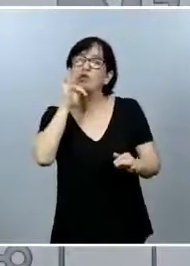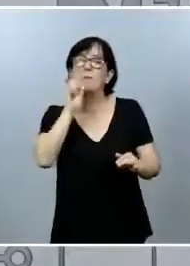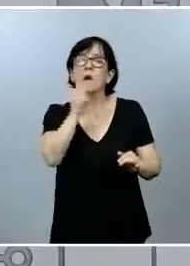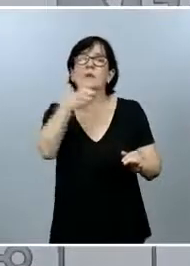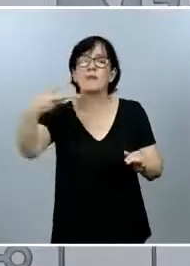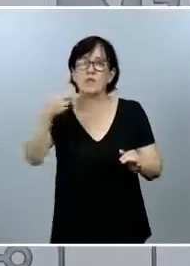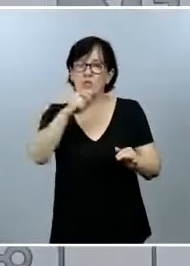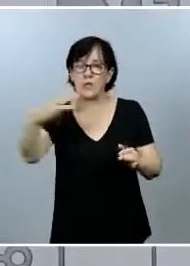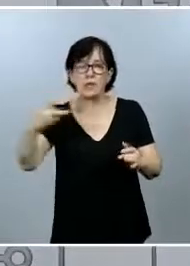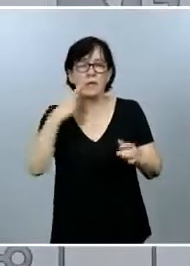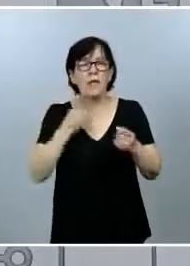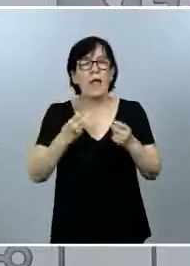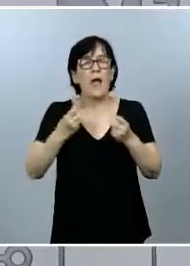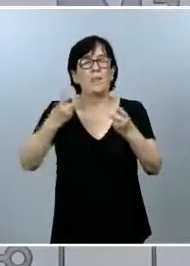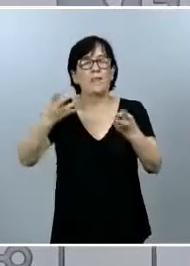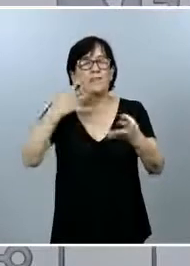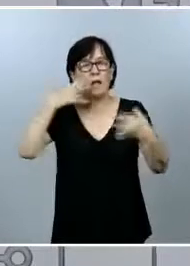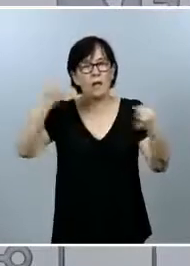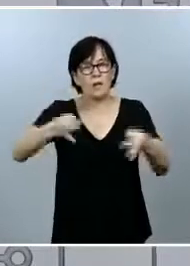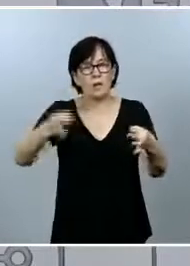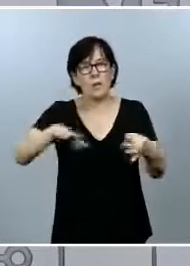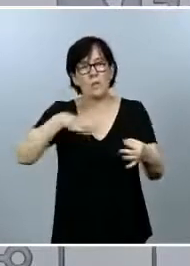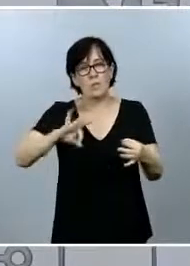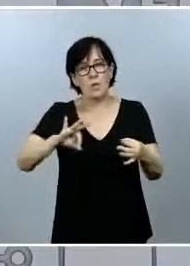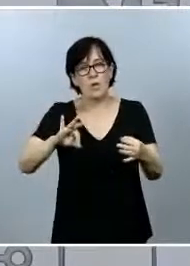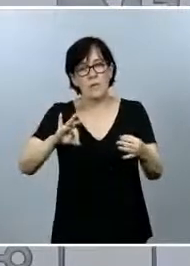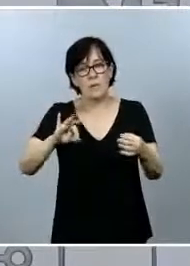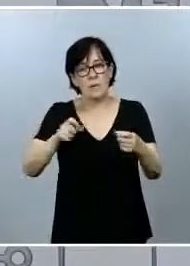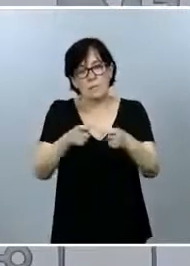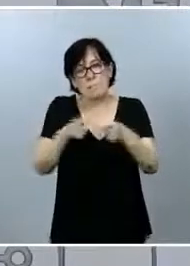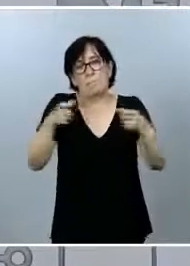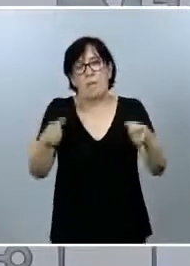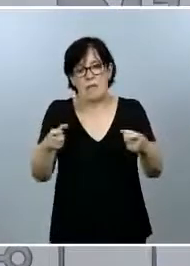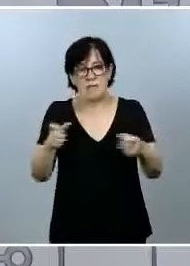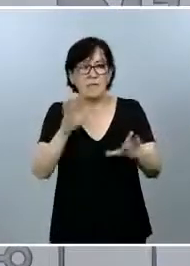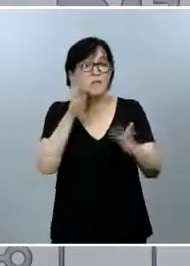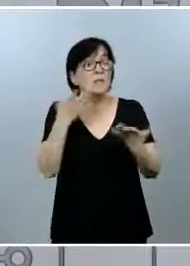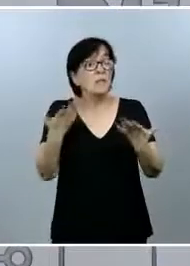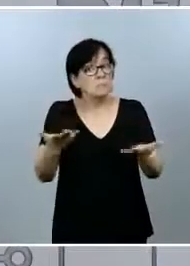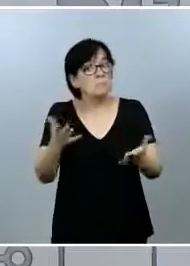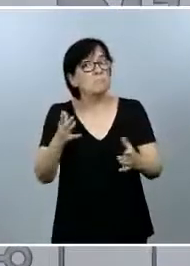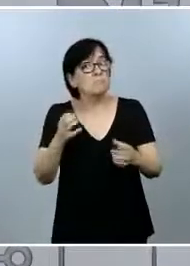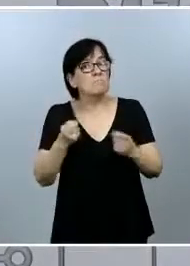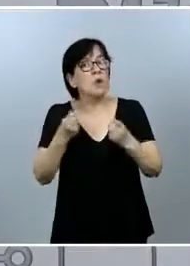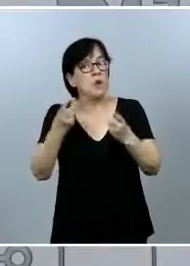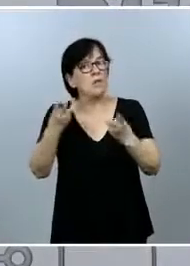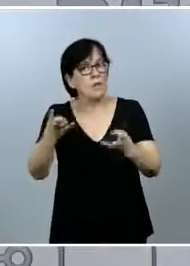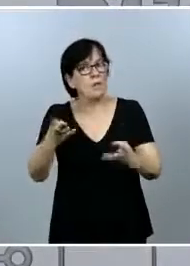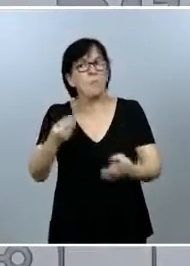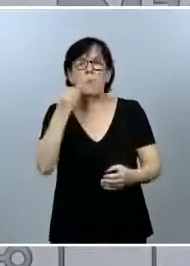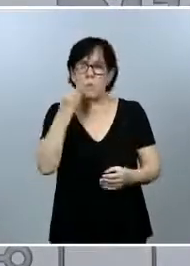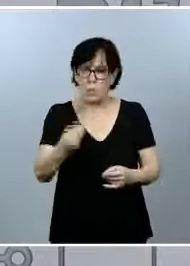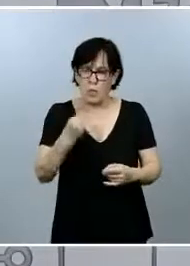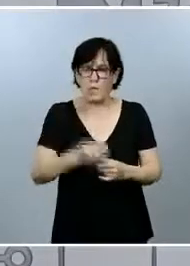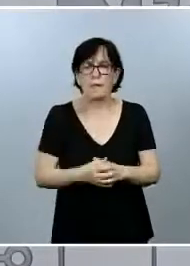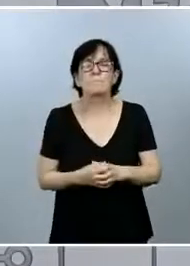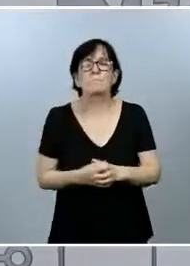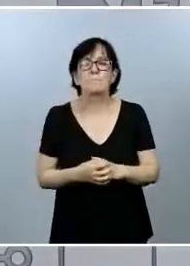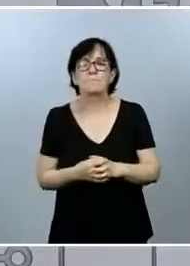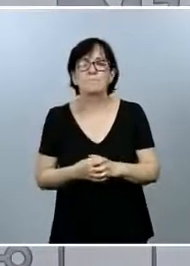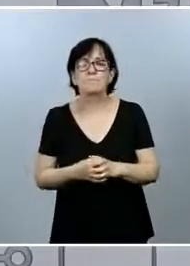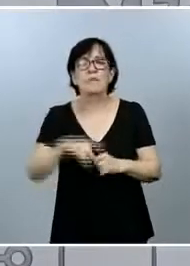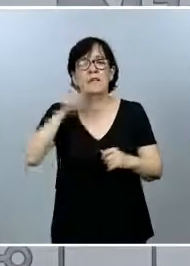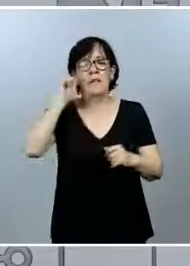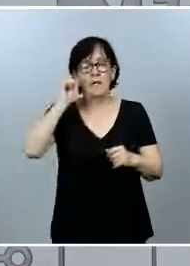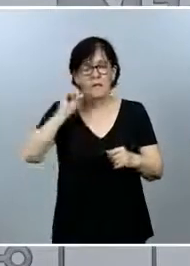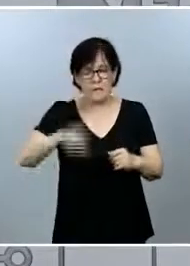con lo cual la cifra real podría ser incluso un poquito mayor, pero en todo caso sigue siendo una cifra muy, muy buena. También nos